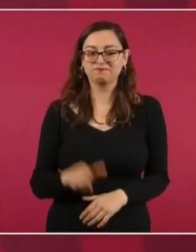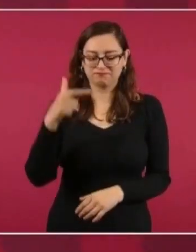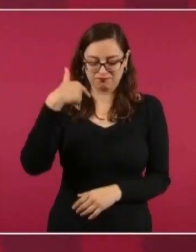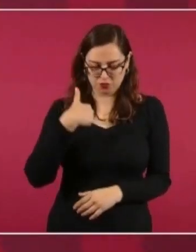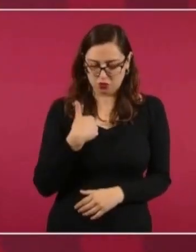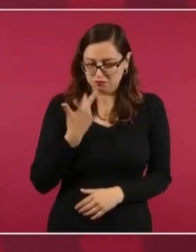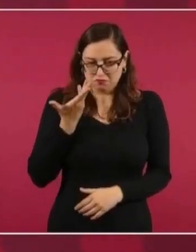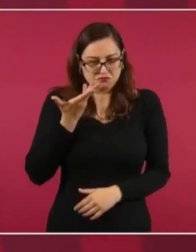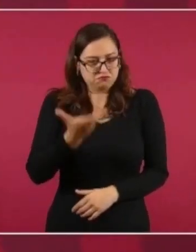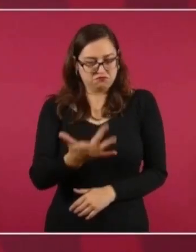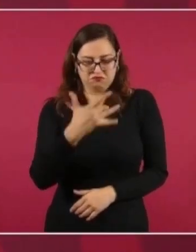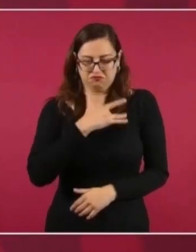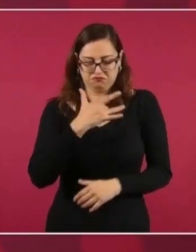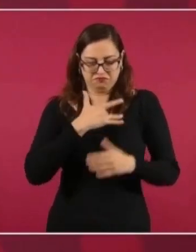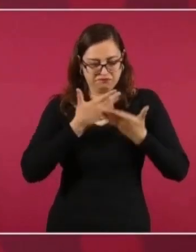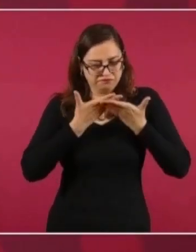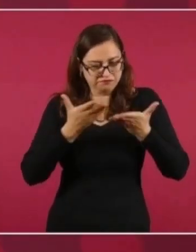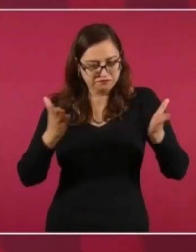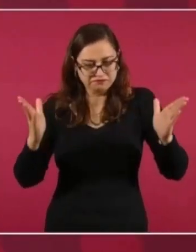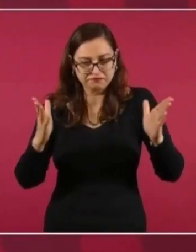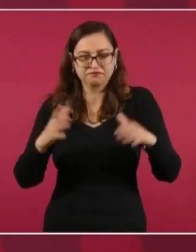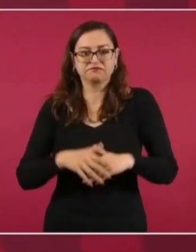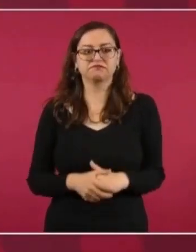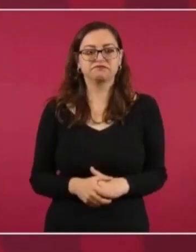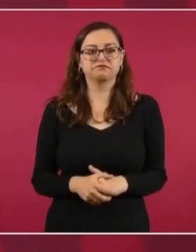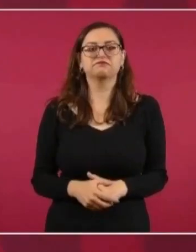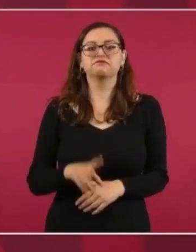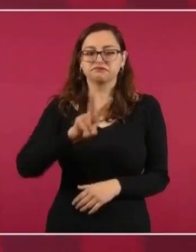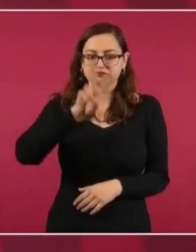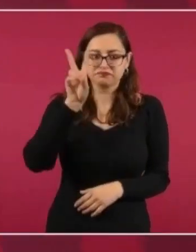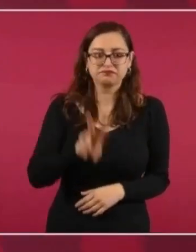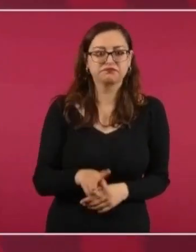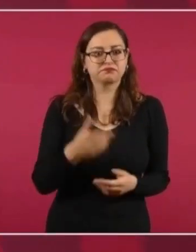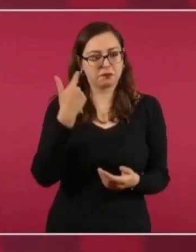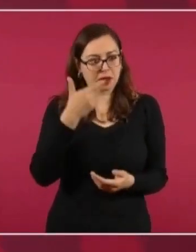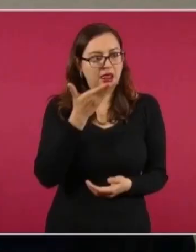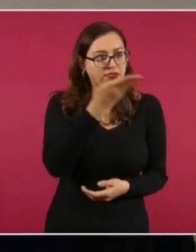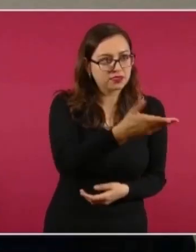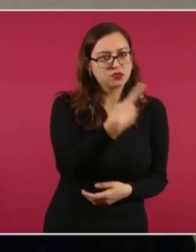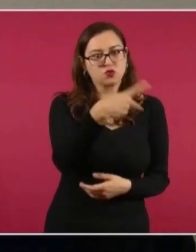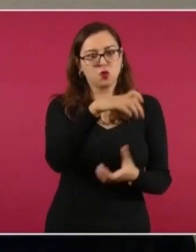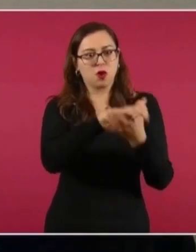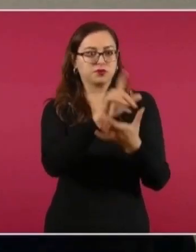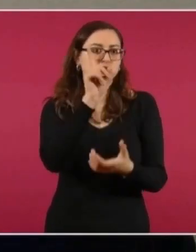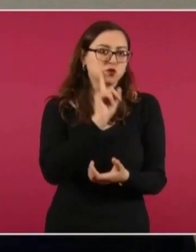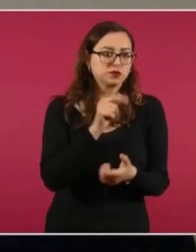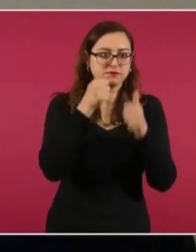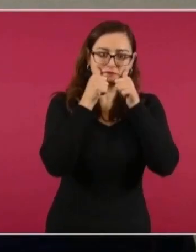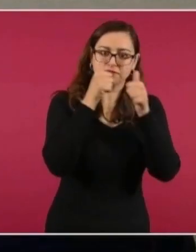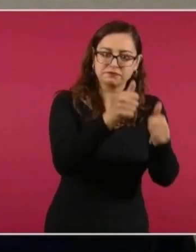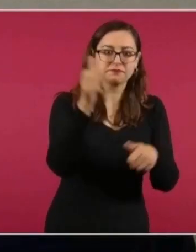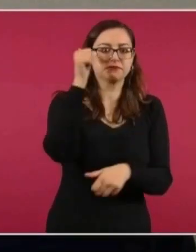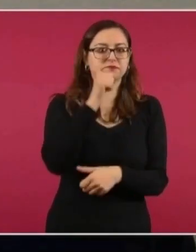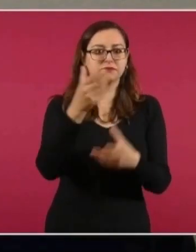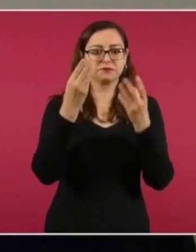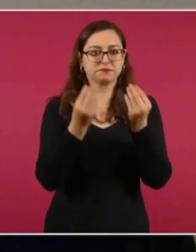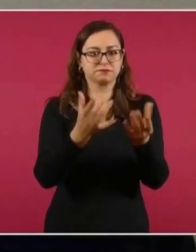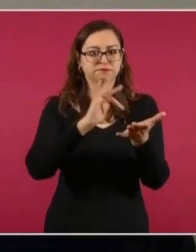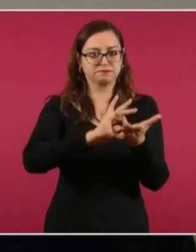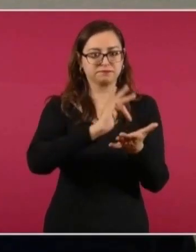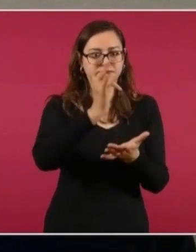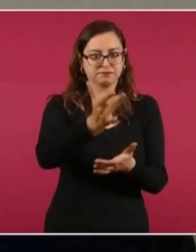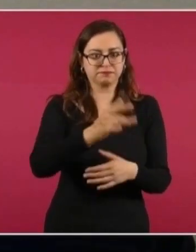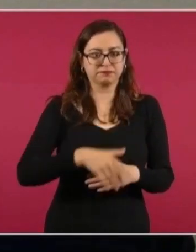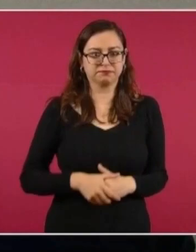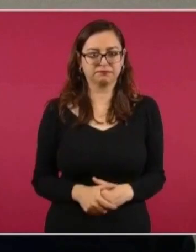Mientras tanto, López Obrador agradeció el trabajo de Cloutier, destacó que es una mujer con convicciones y aseguró que será este